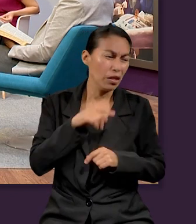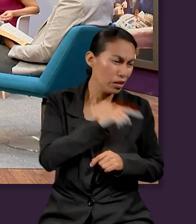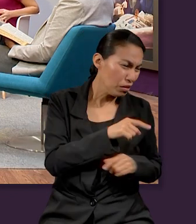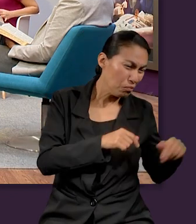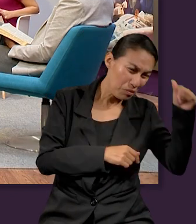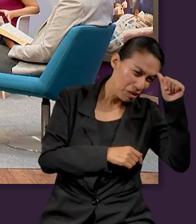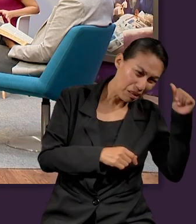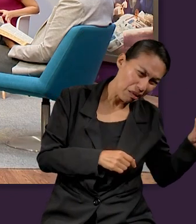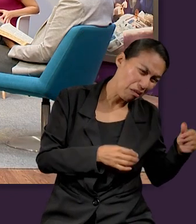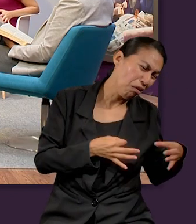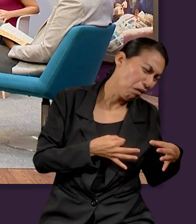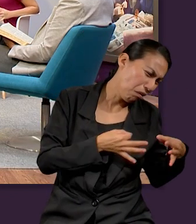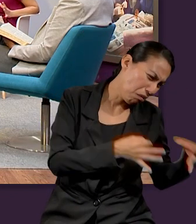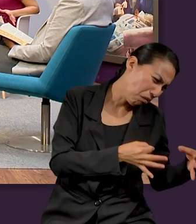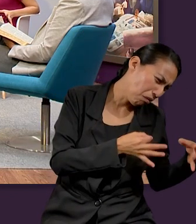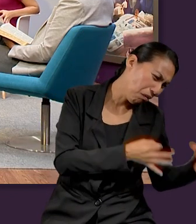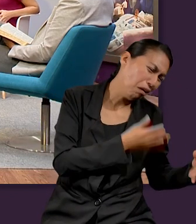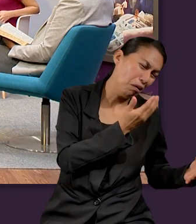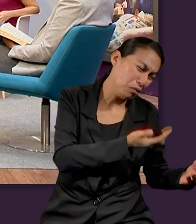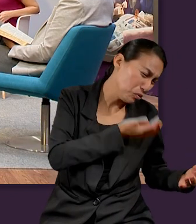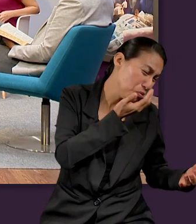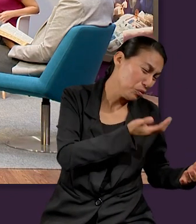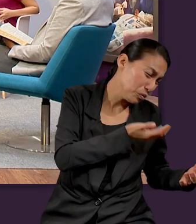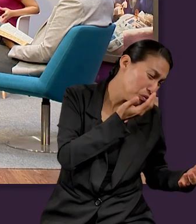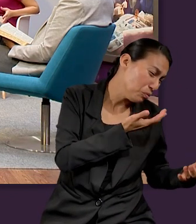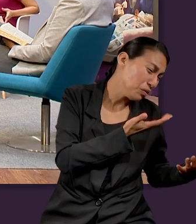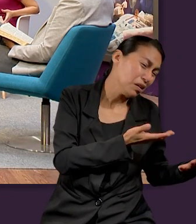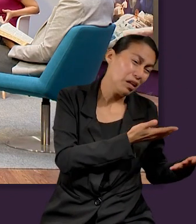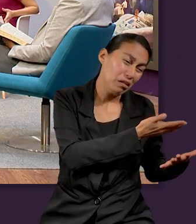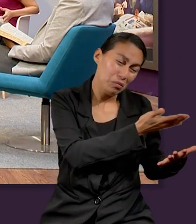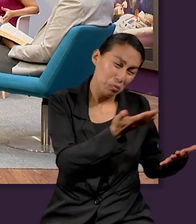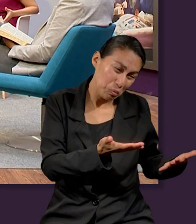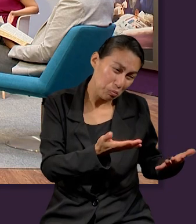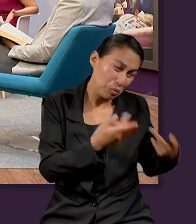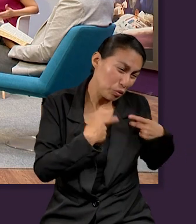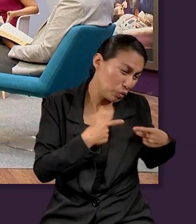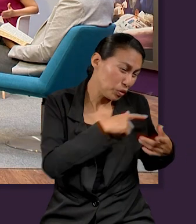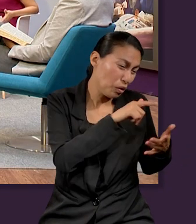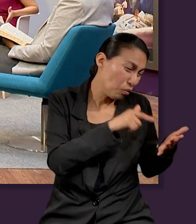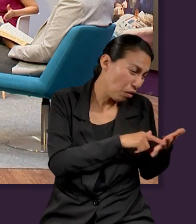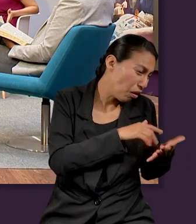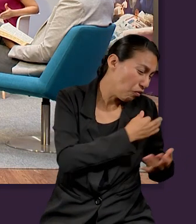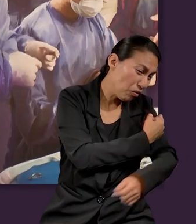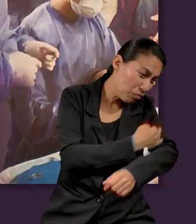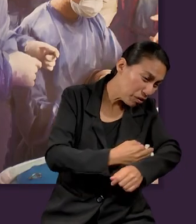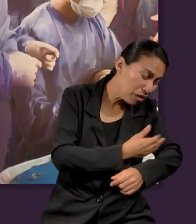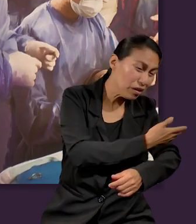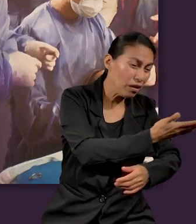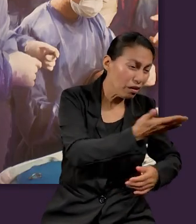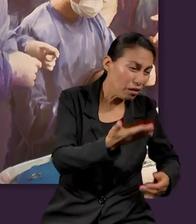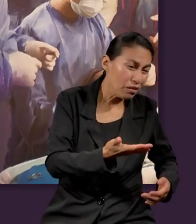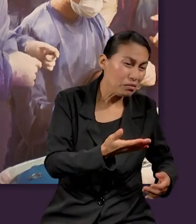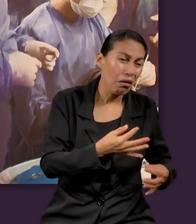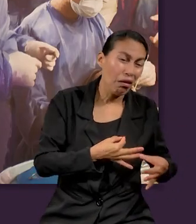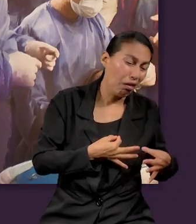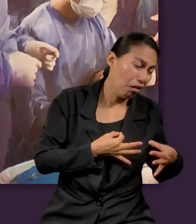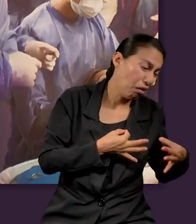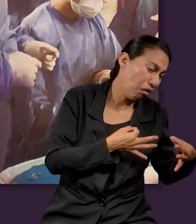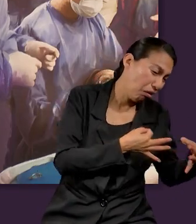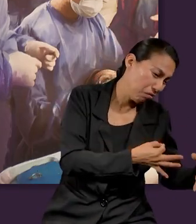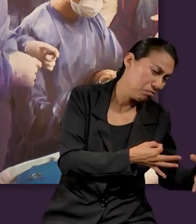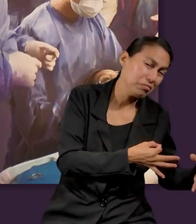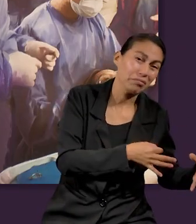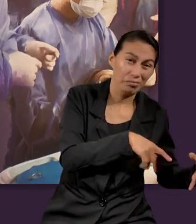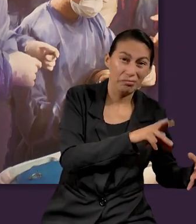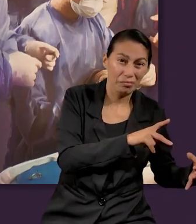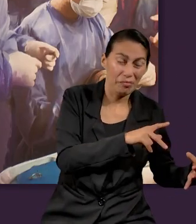las ganas de salir del pecado o de cierta situación que puede venir desde un ambiente o de un entorno o incluso